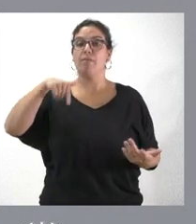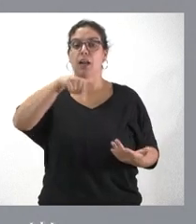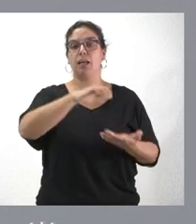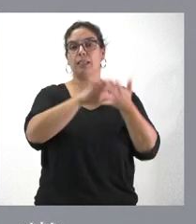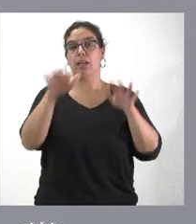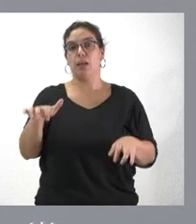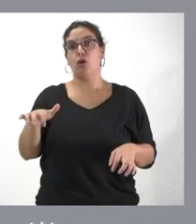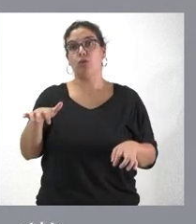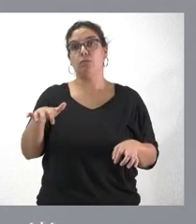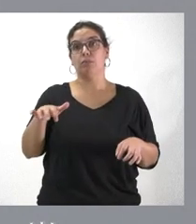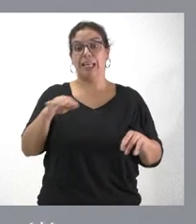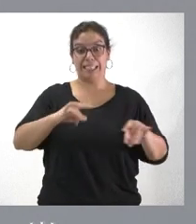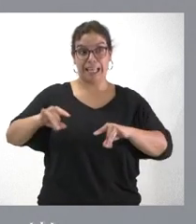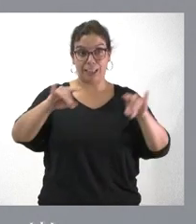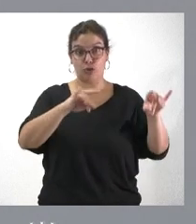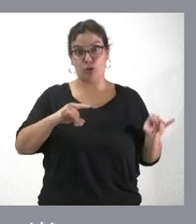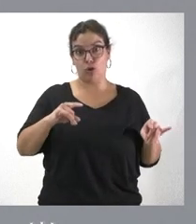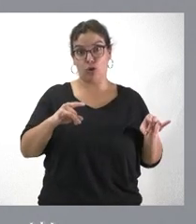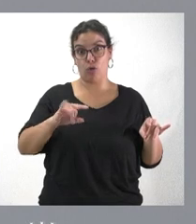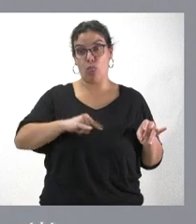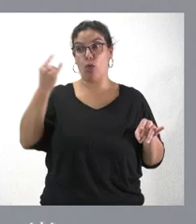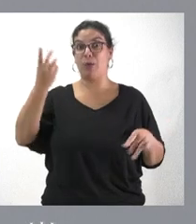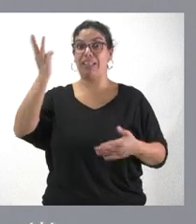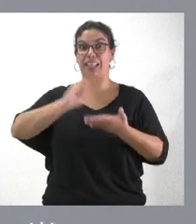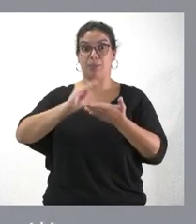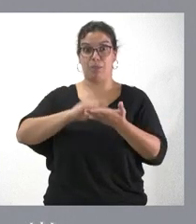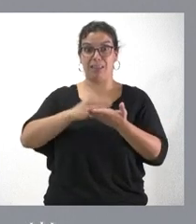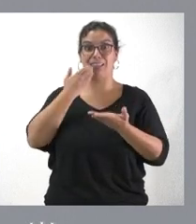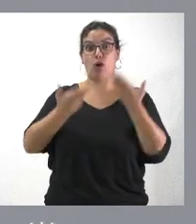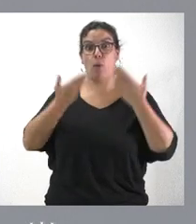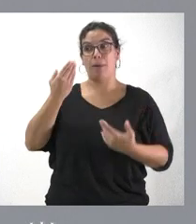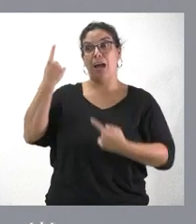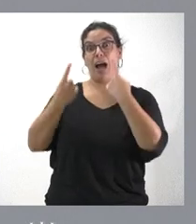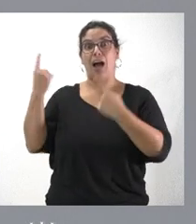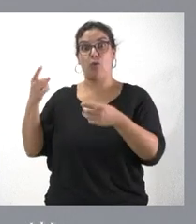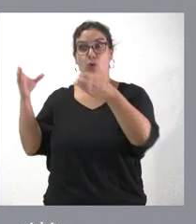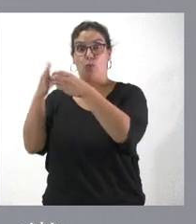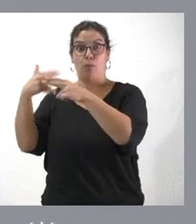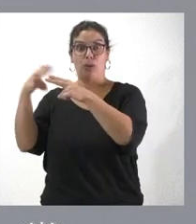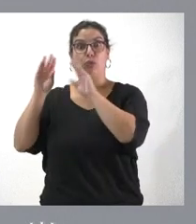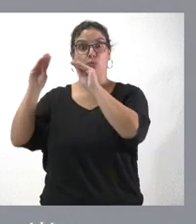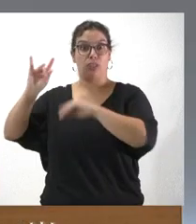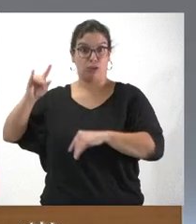veces más superficie que alguno de los partidos independentistas que reclaman esas inversiones para su territorio.